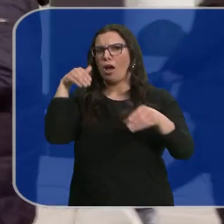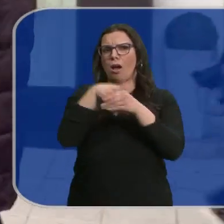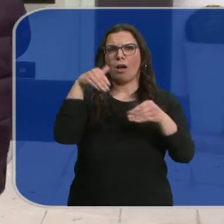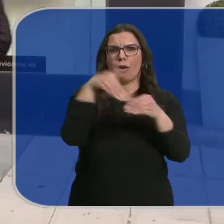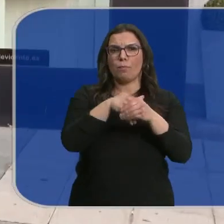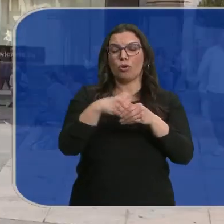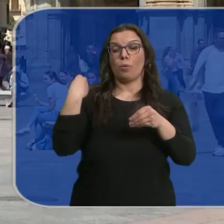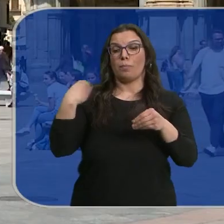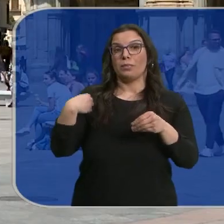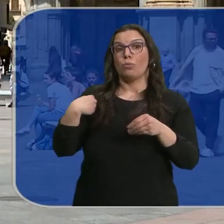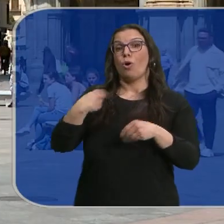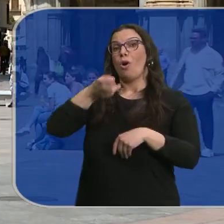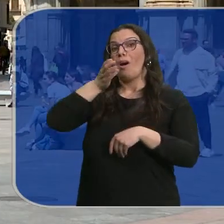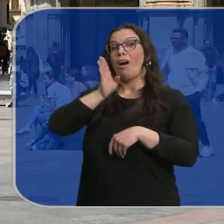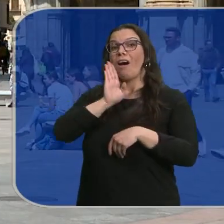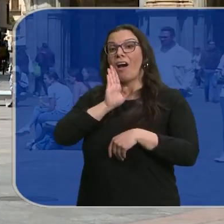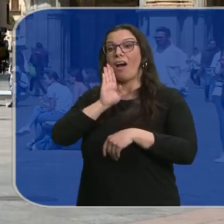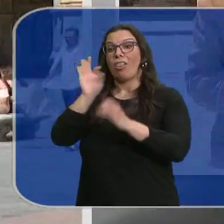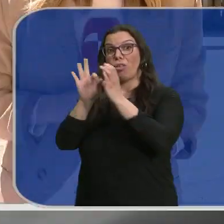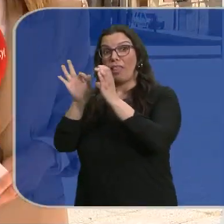apoyos de antiguos votantes de Ciudadanos.